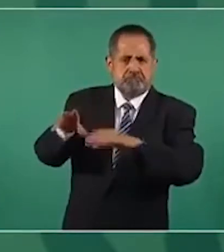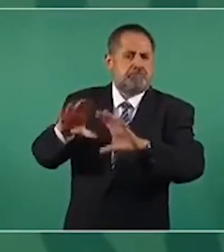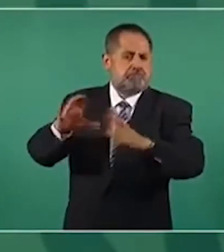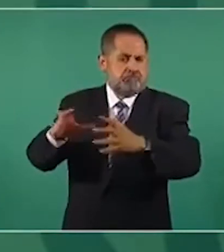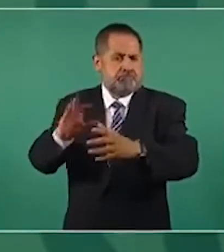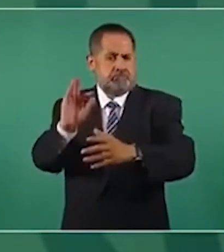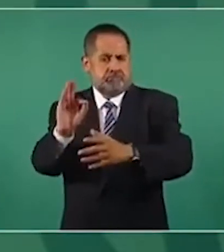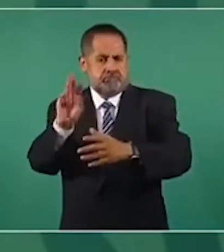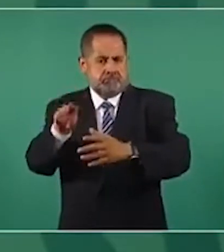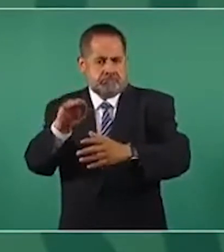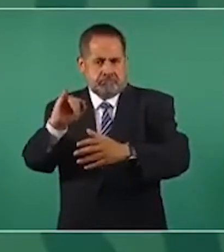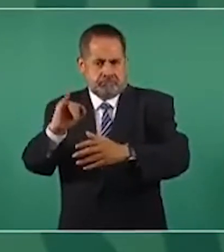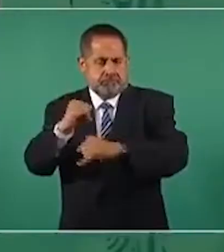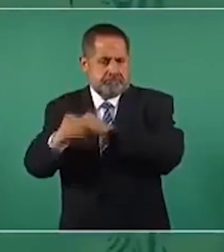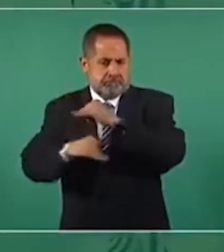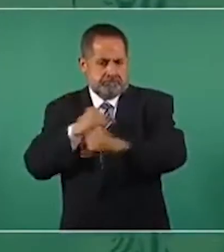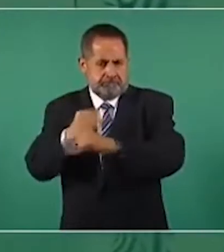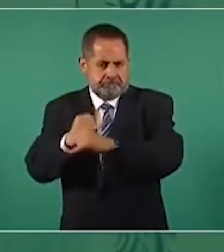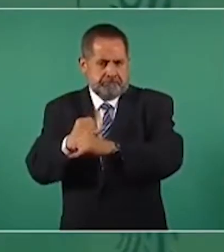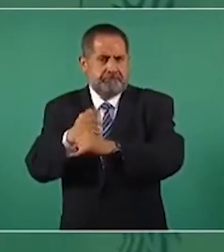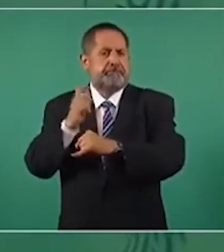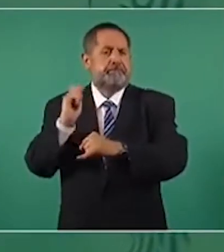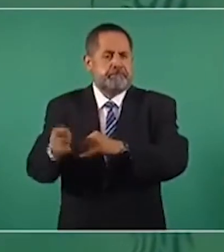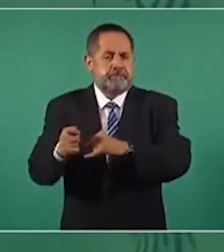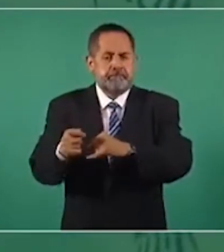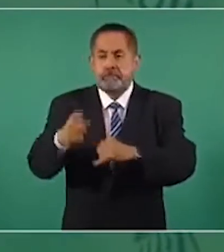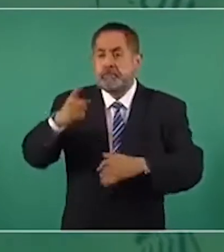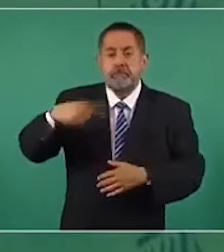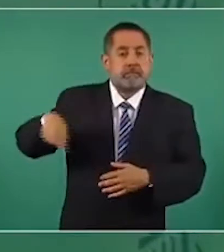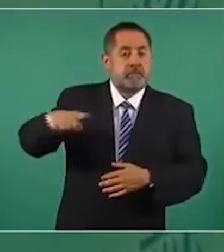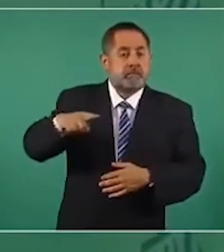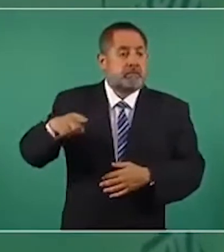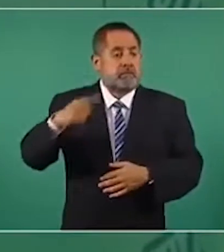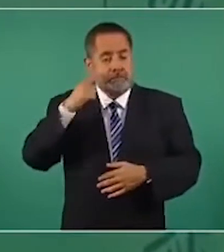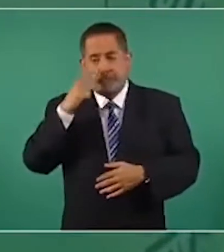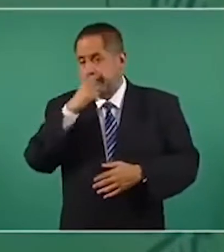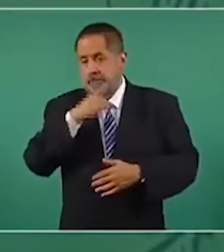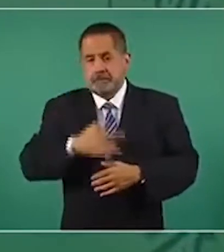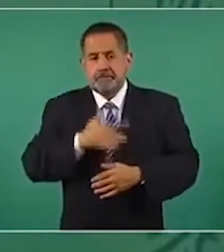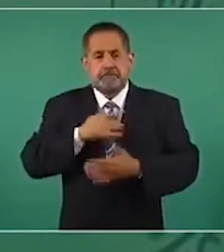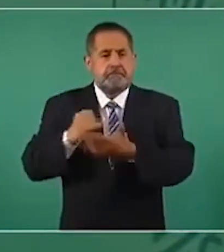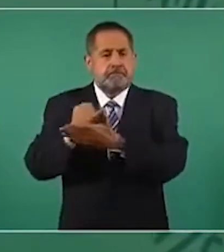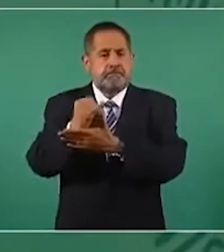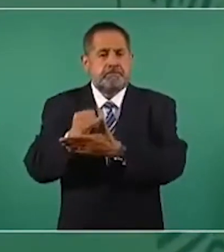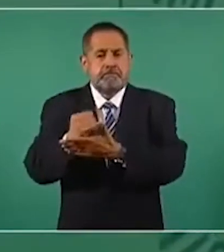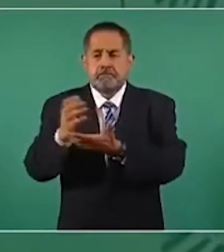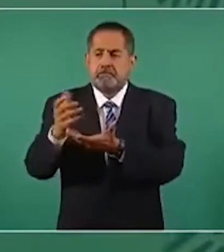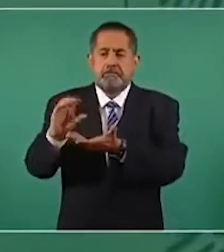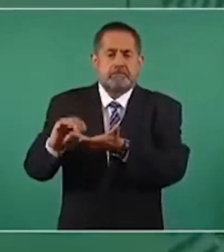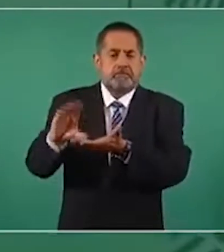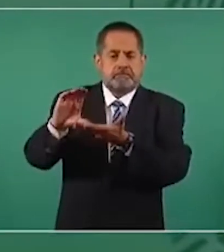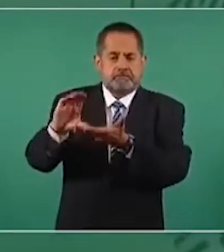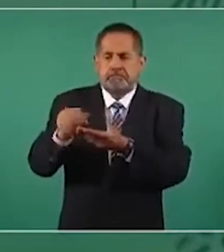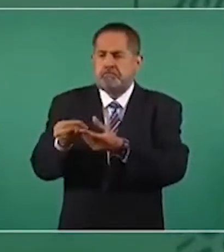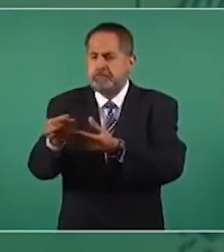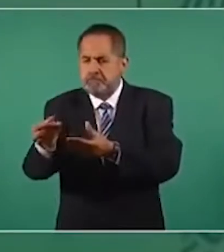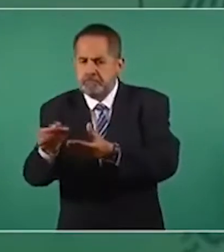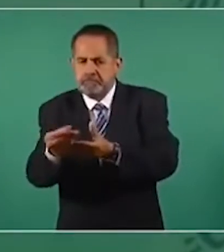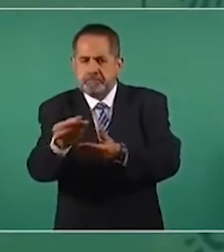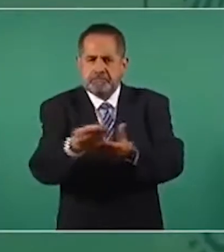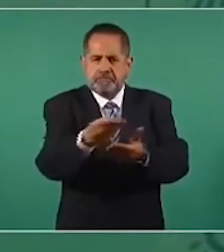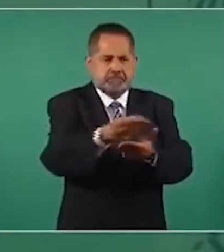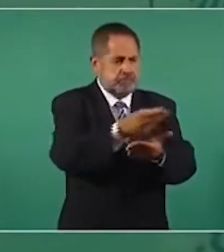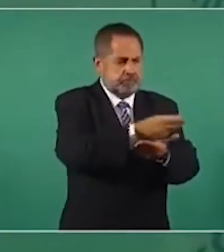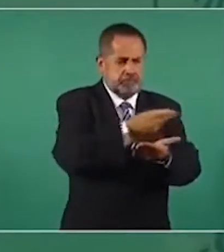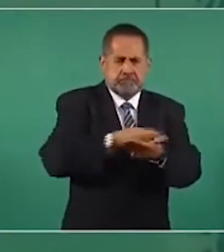y ahora se decidió hacer una distribución, un reparto